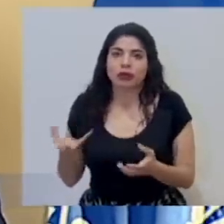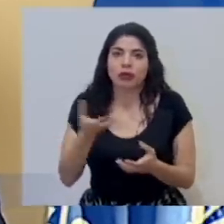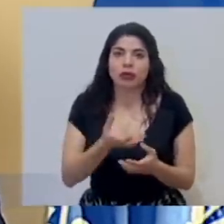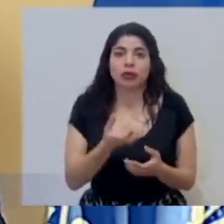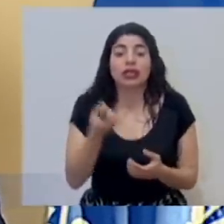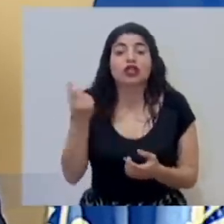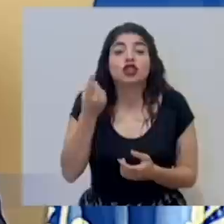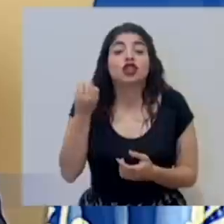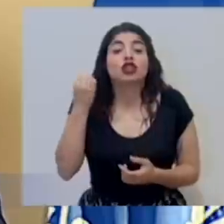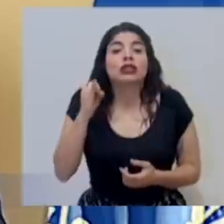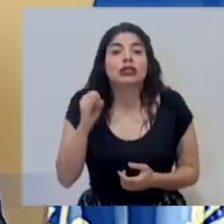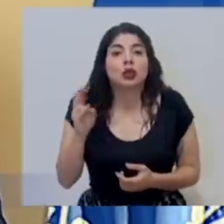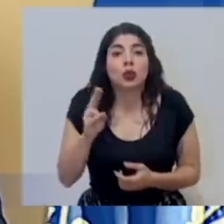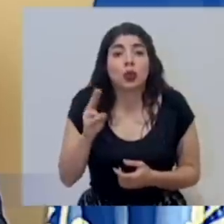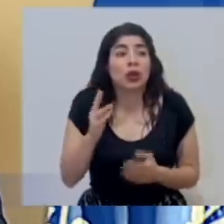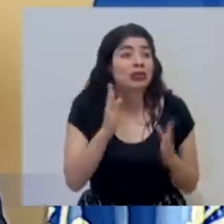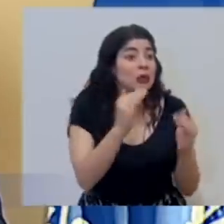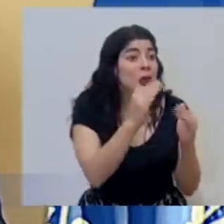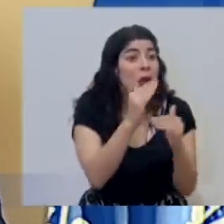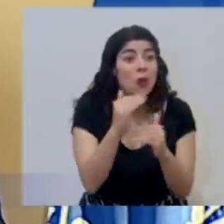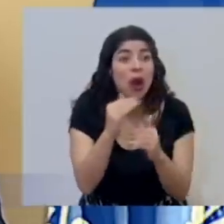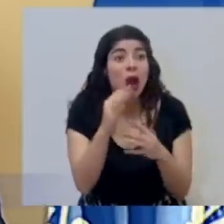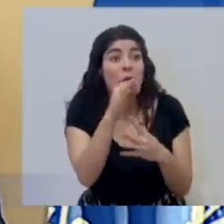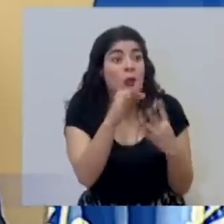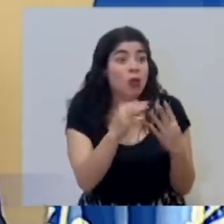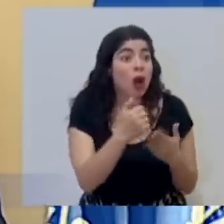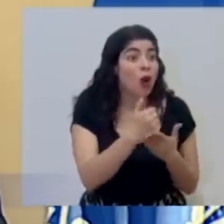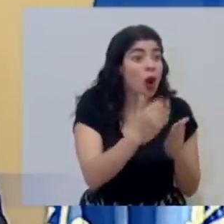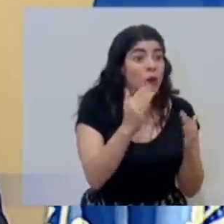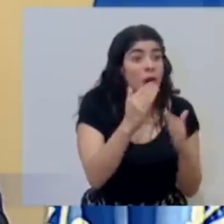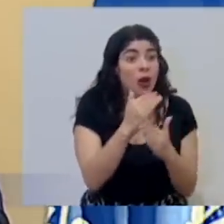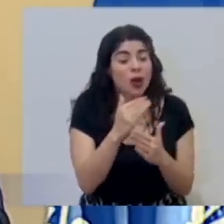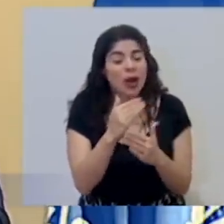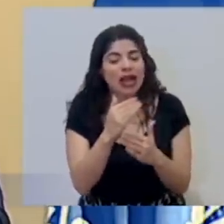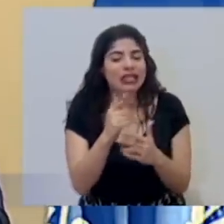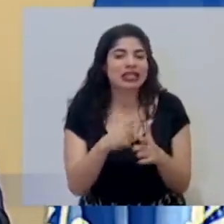nota, eso sería el último recurso, cuando ya se han agotado todas las posibilidades.